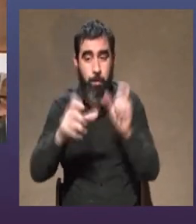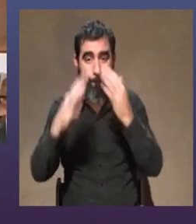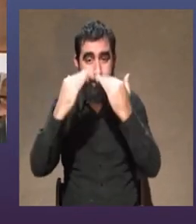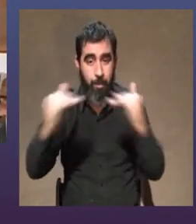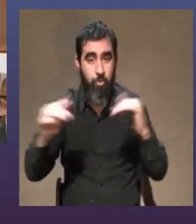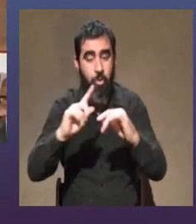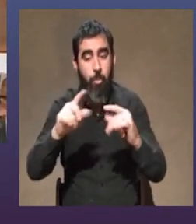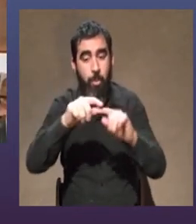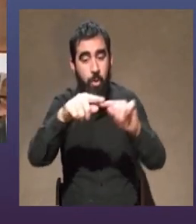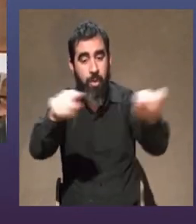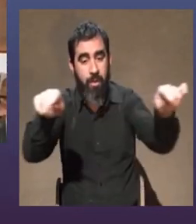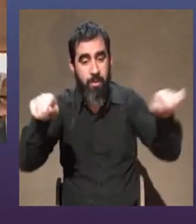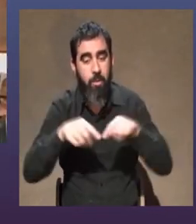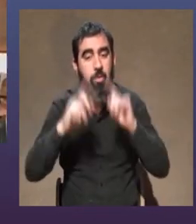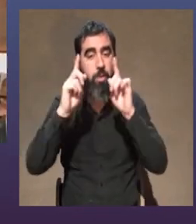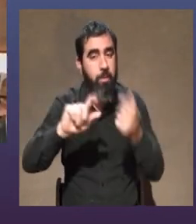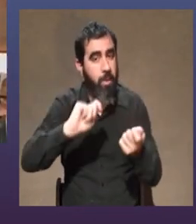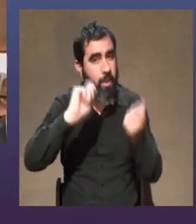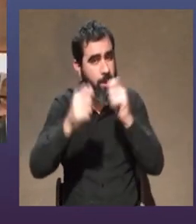el escenario van a cambiar cosas?